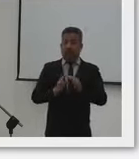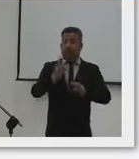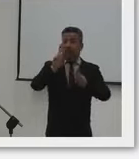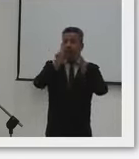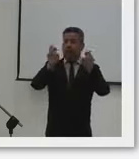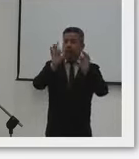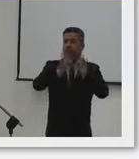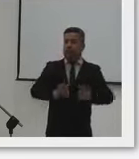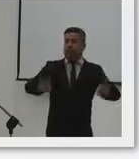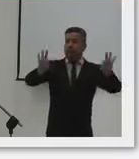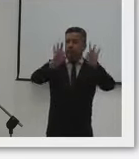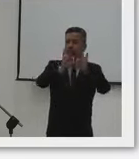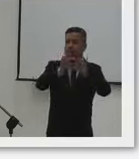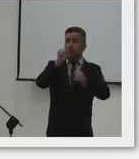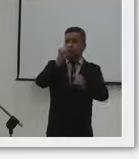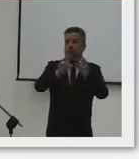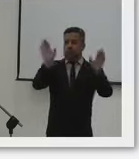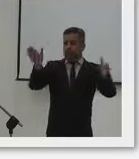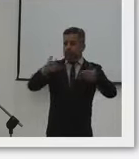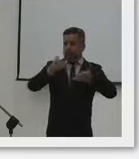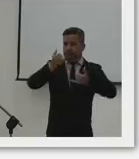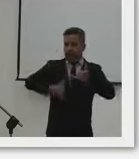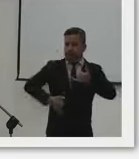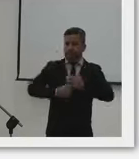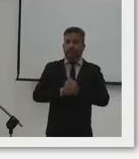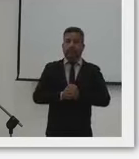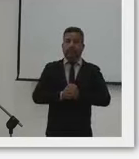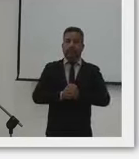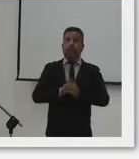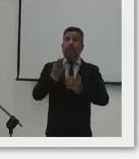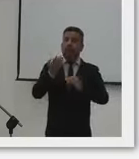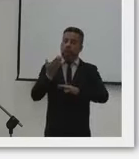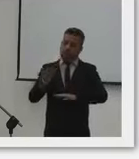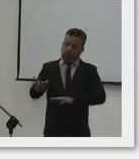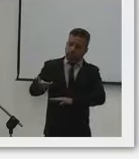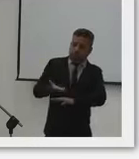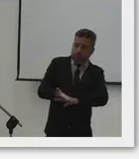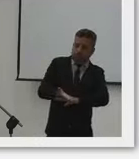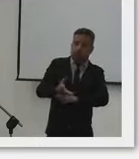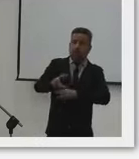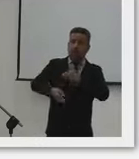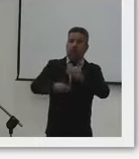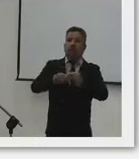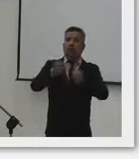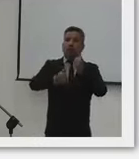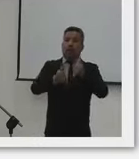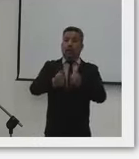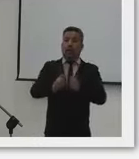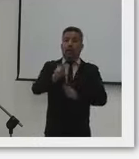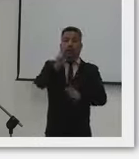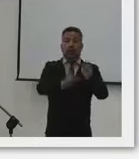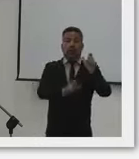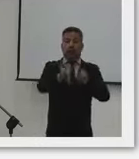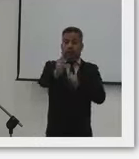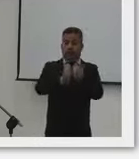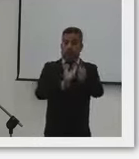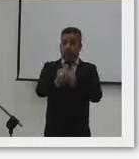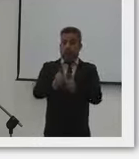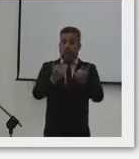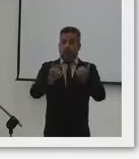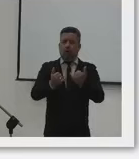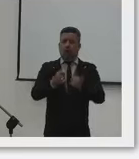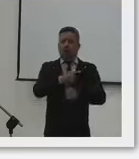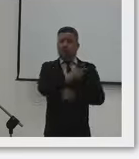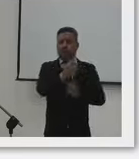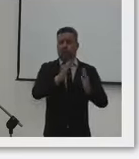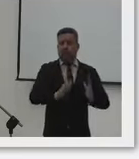Y un tema muy importante, y con esto quiero cerrar, queremos proponer también que los deportistas